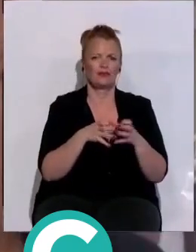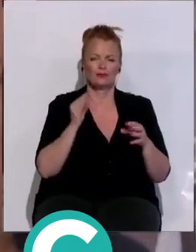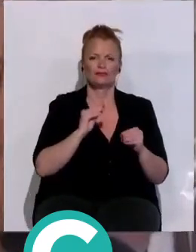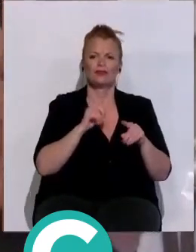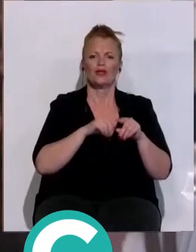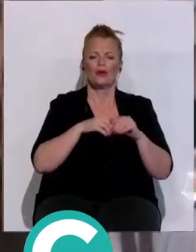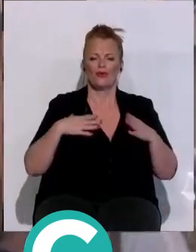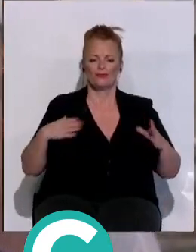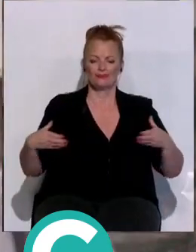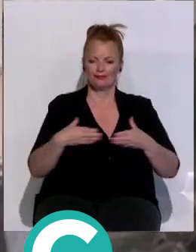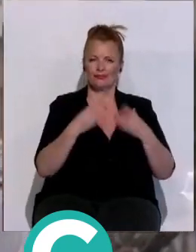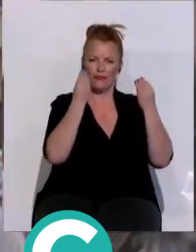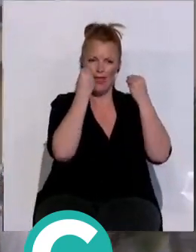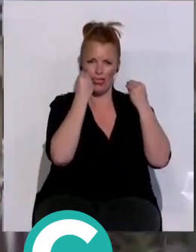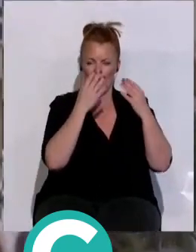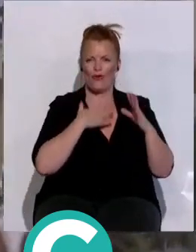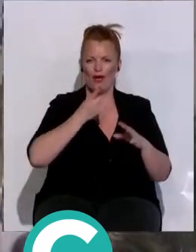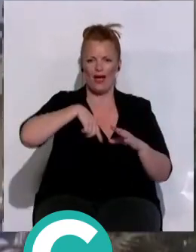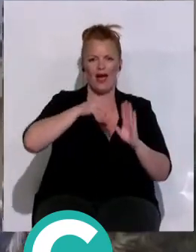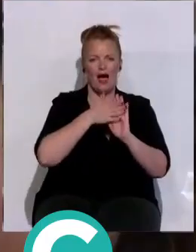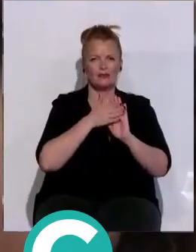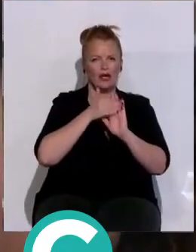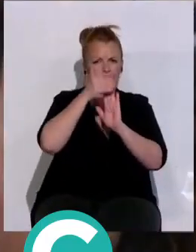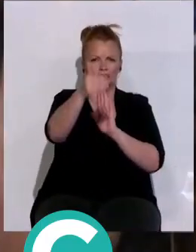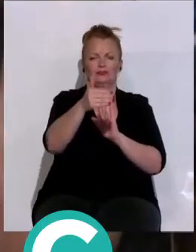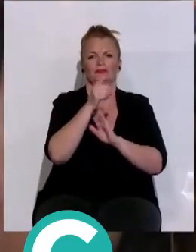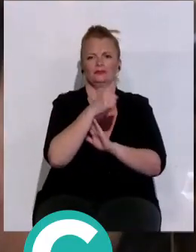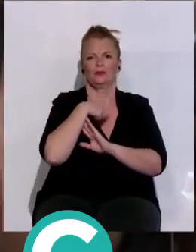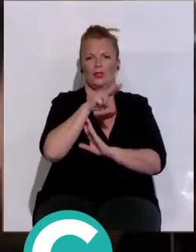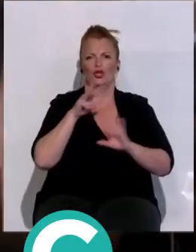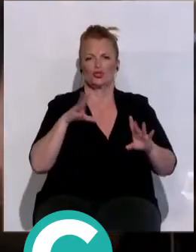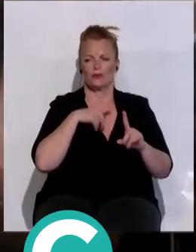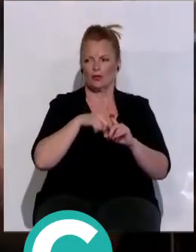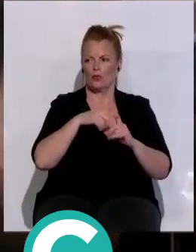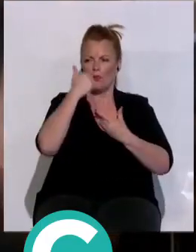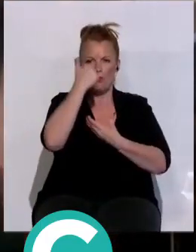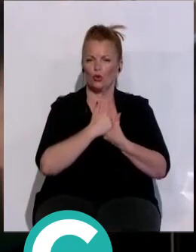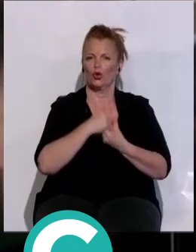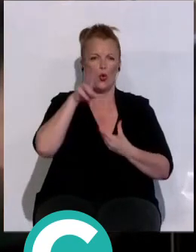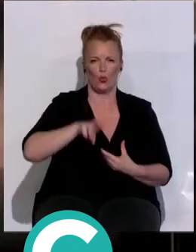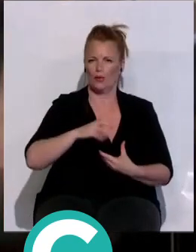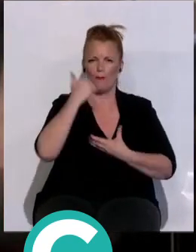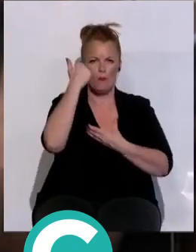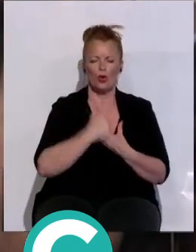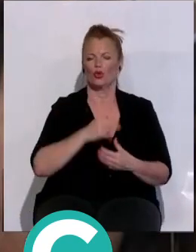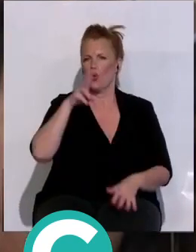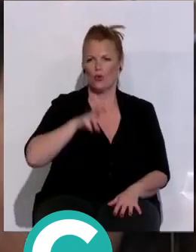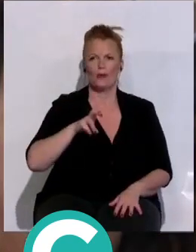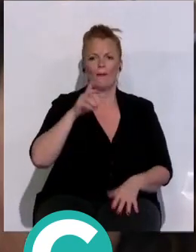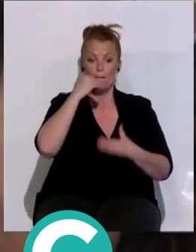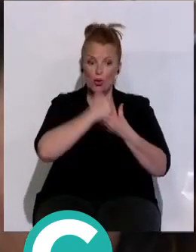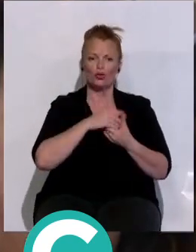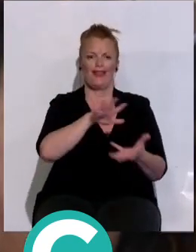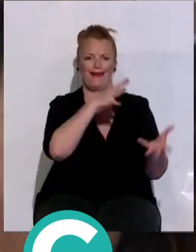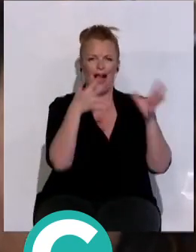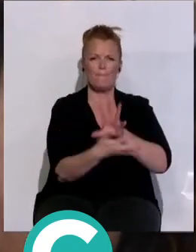naranja a la carrera hacia el 28 de mayo. El voto Ciudadanos es el voto útil, el verdadero voto útil, el verdadero voto del cambio en la ciudad